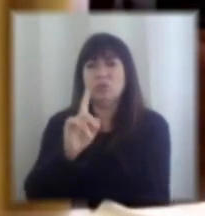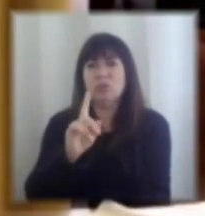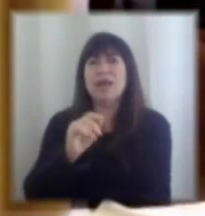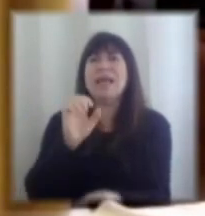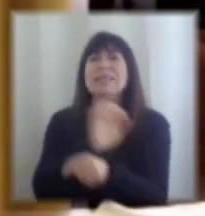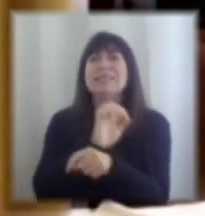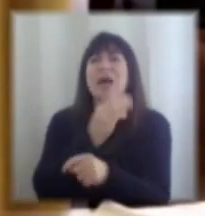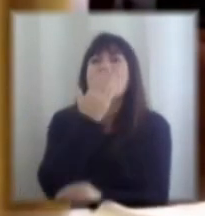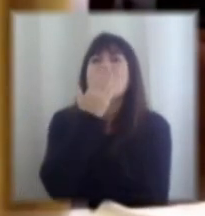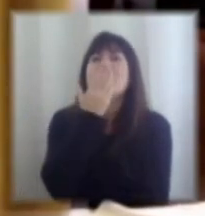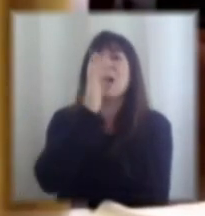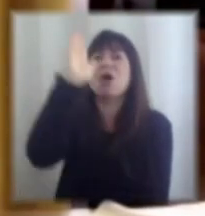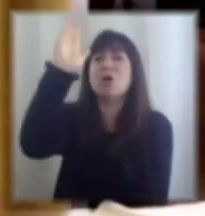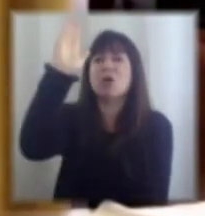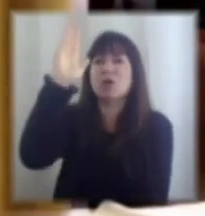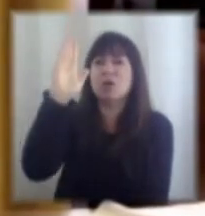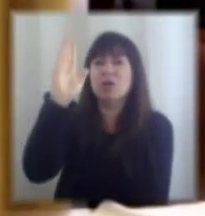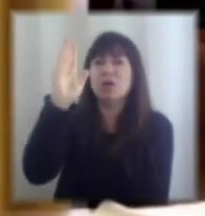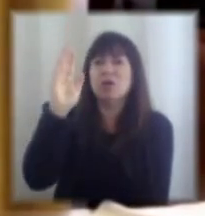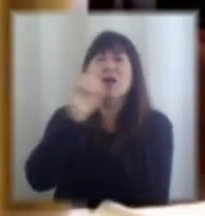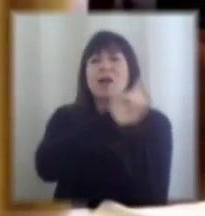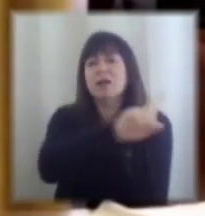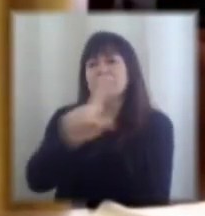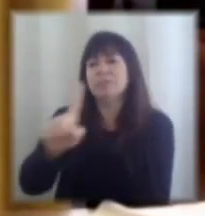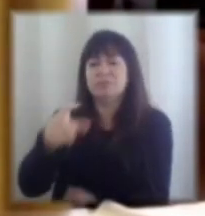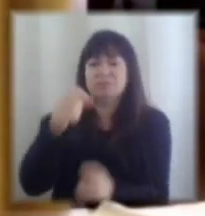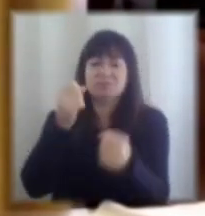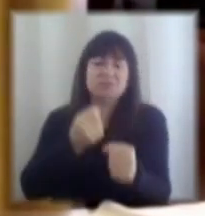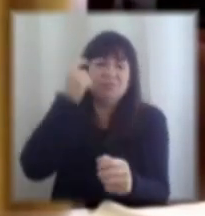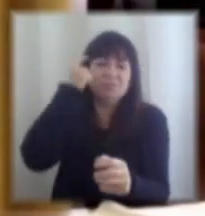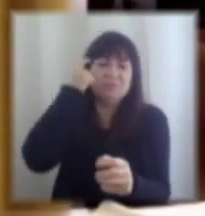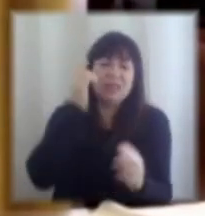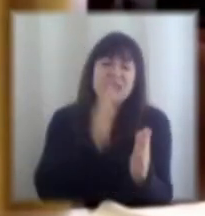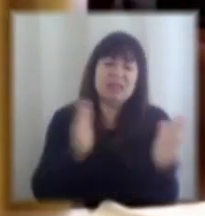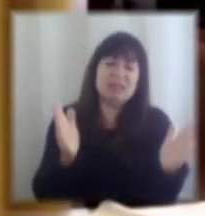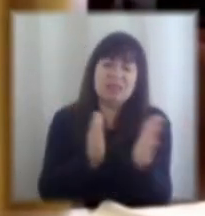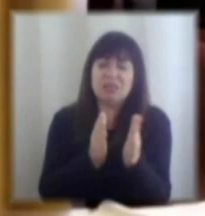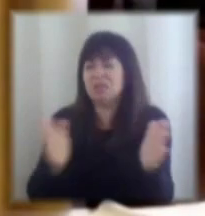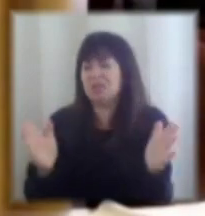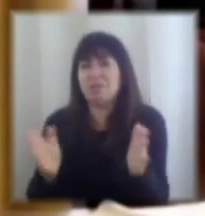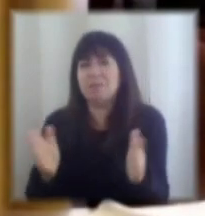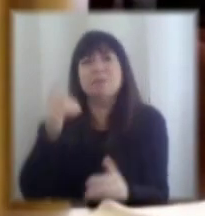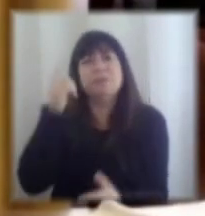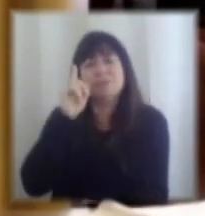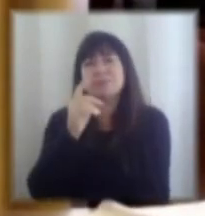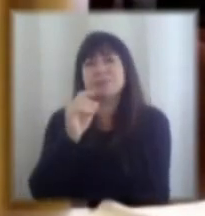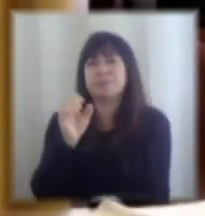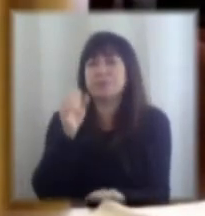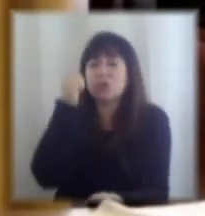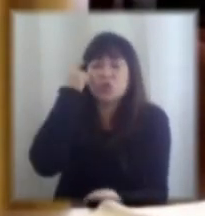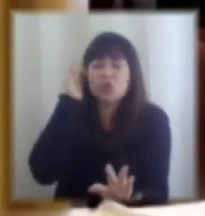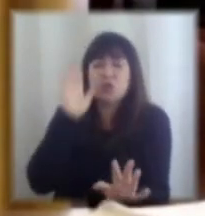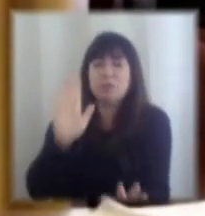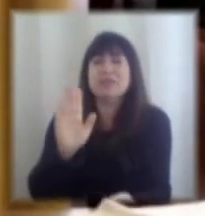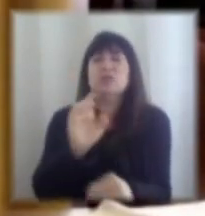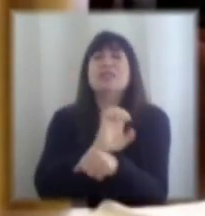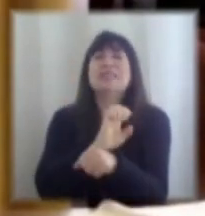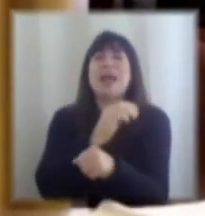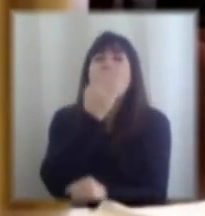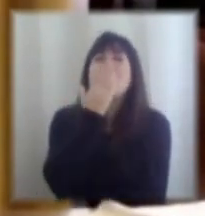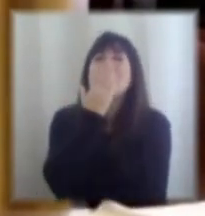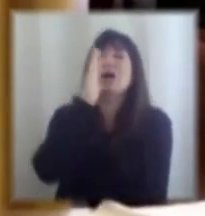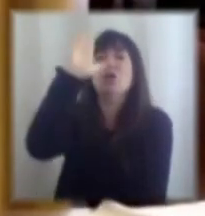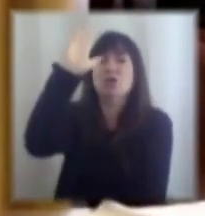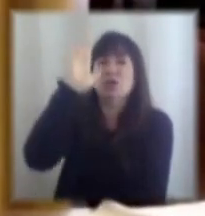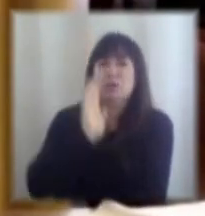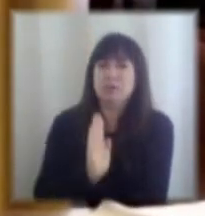respecto del tamaño pero tenemos que tener un Estado mejor y un Estado mejor pasa en primer lugar y esto